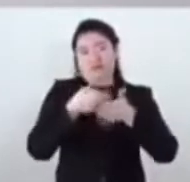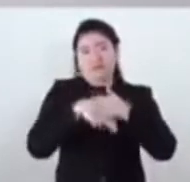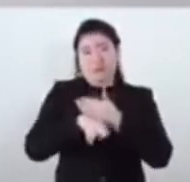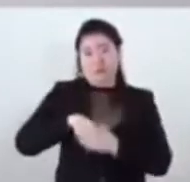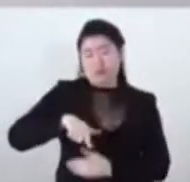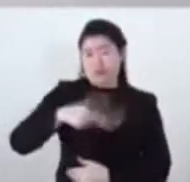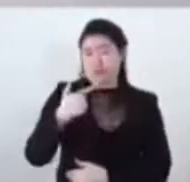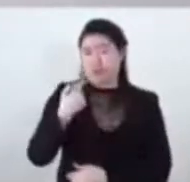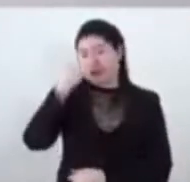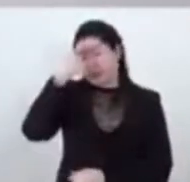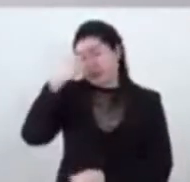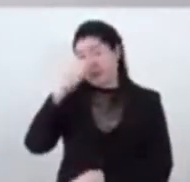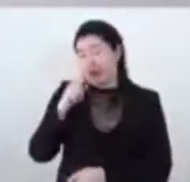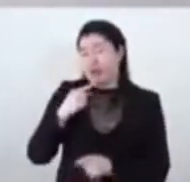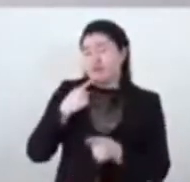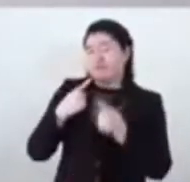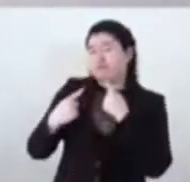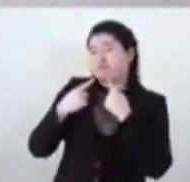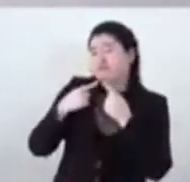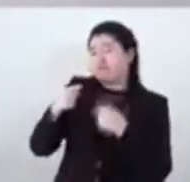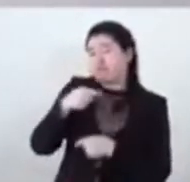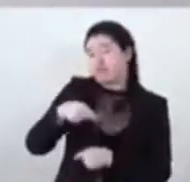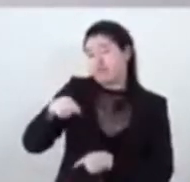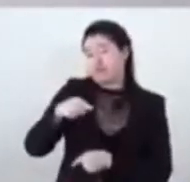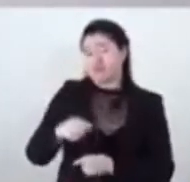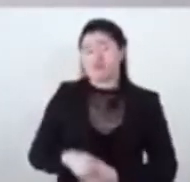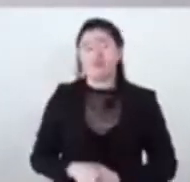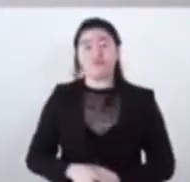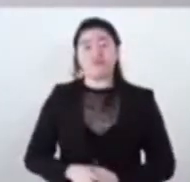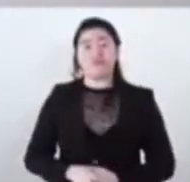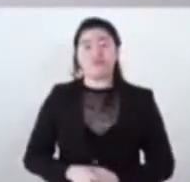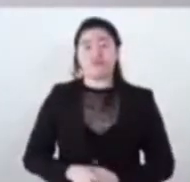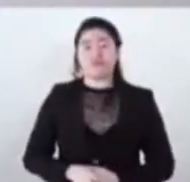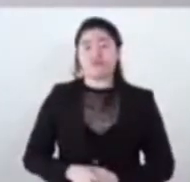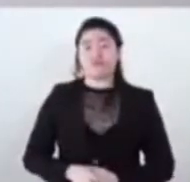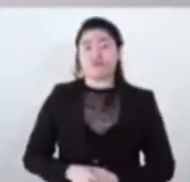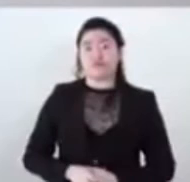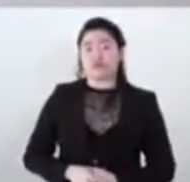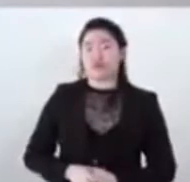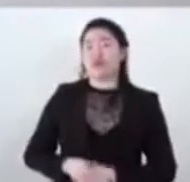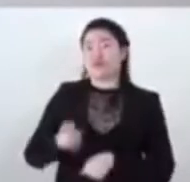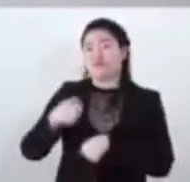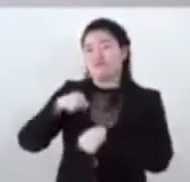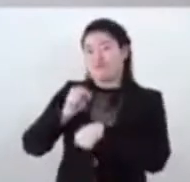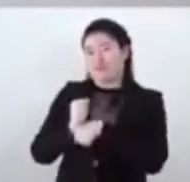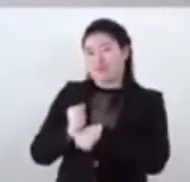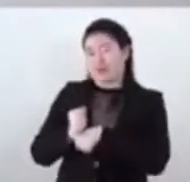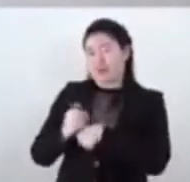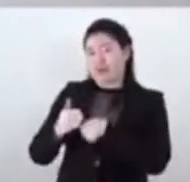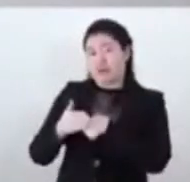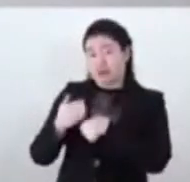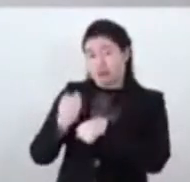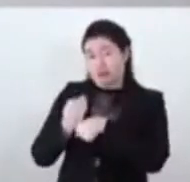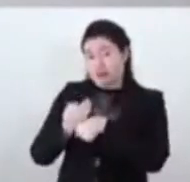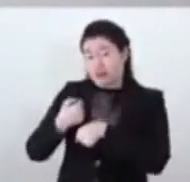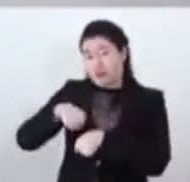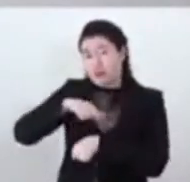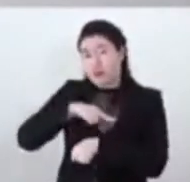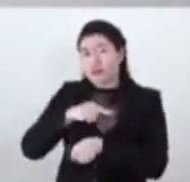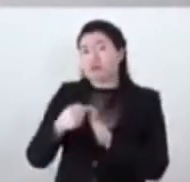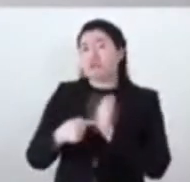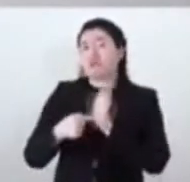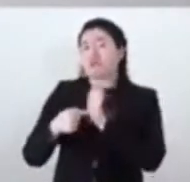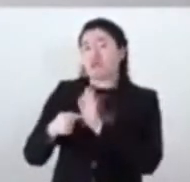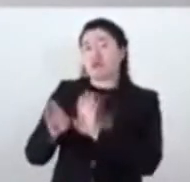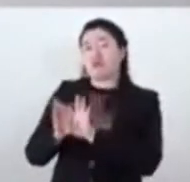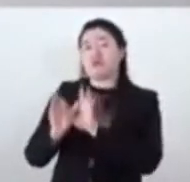12, para entablar un diálogo técnico. Esta misma semana estaremos dando a conocer las medidas